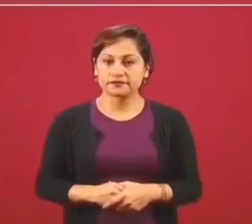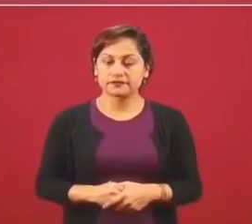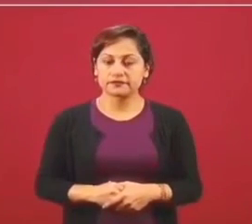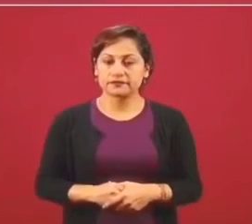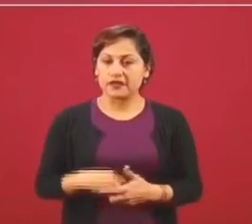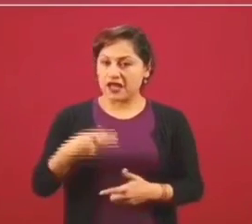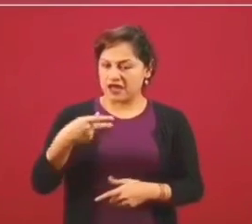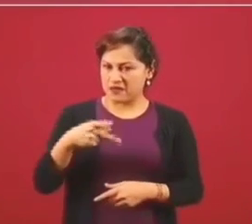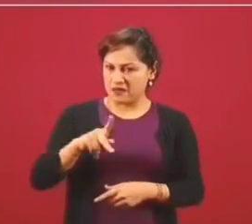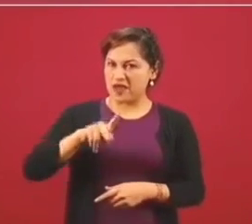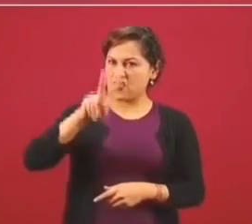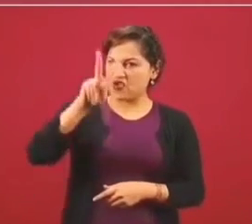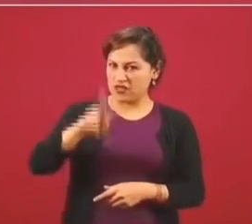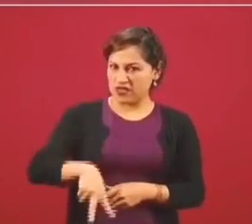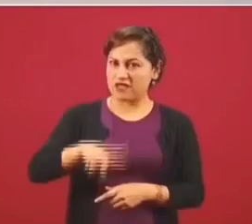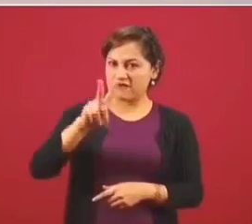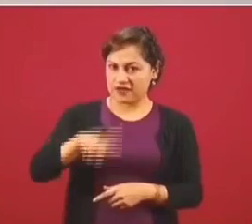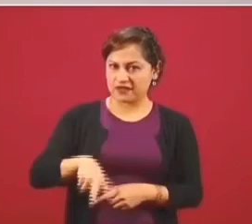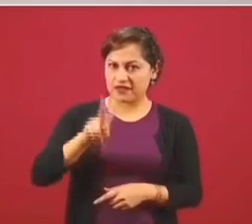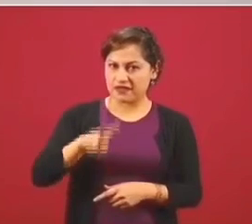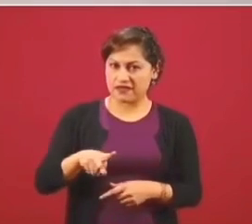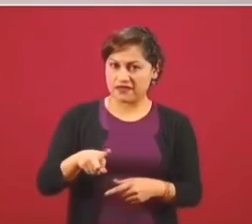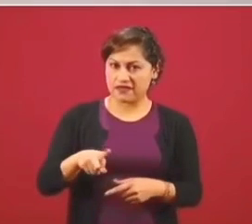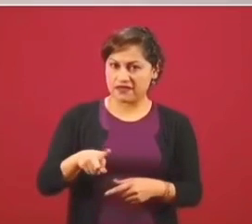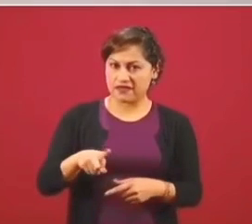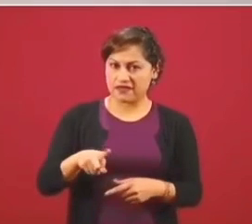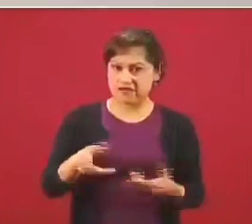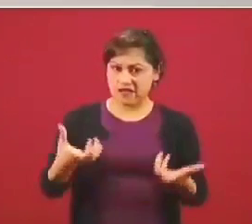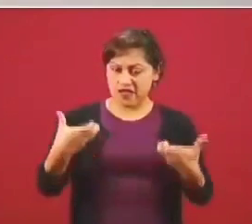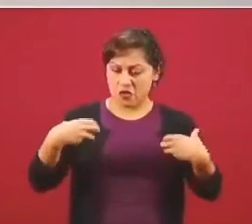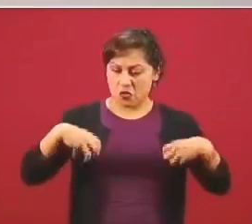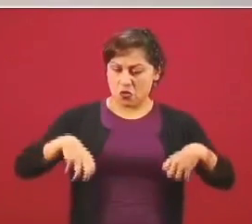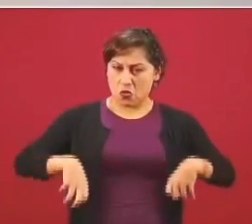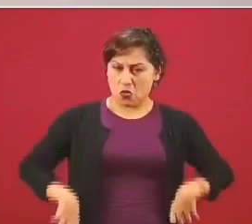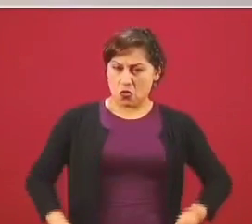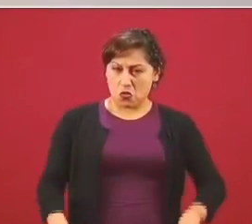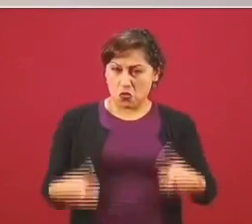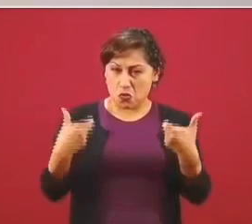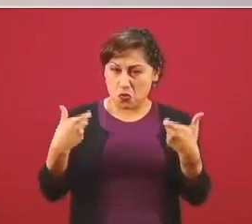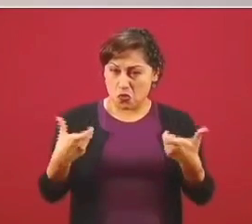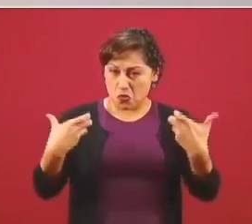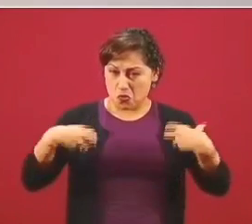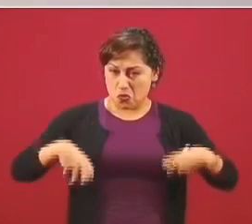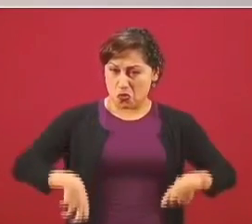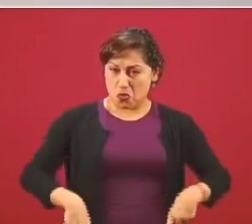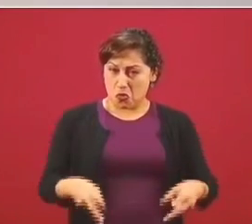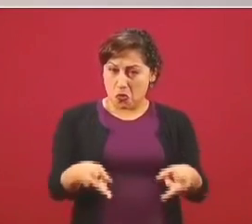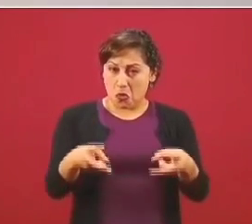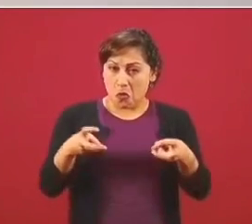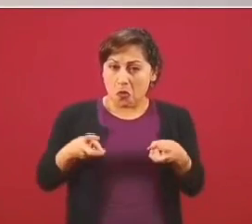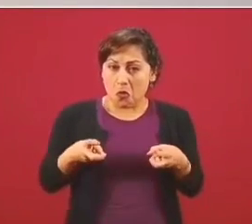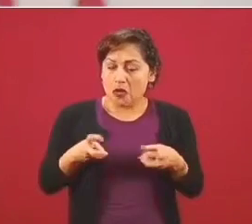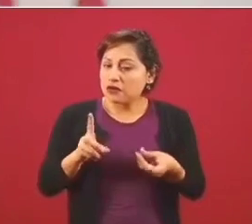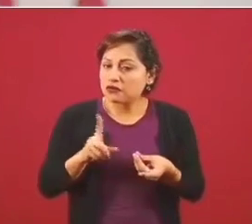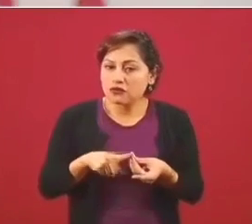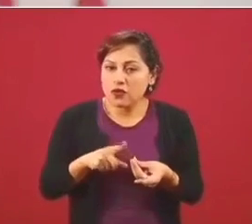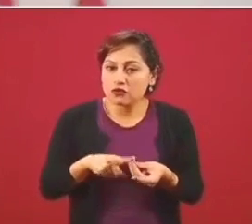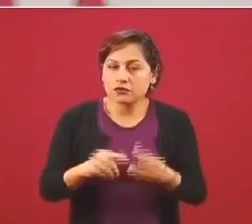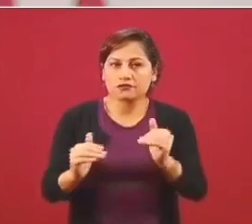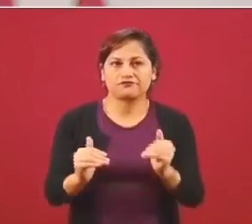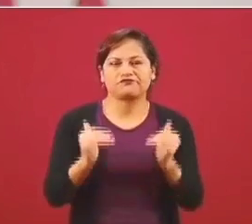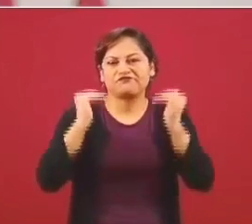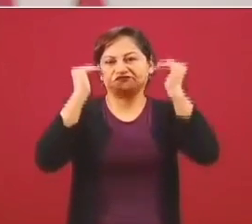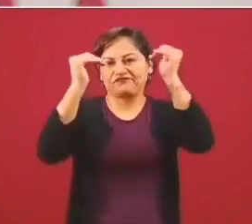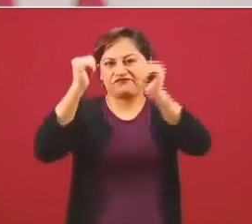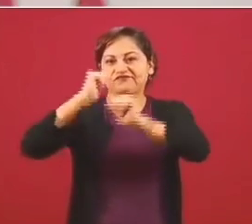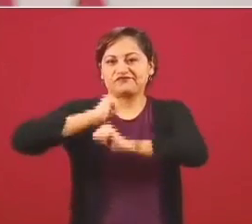se cometían arriba, había y hay mordida,